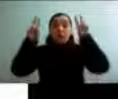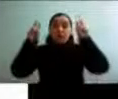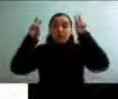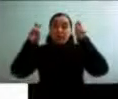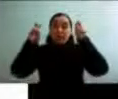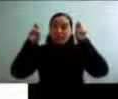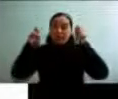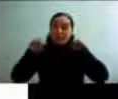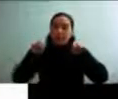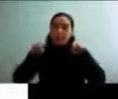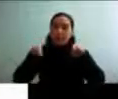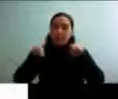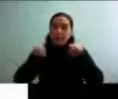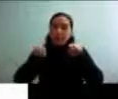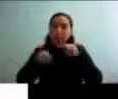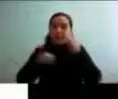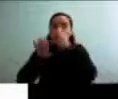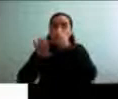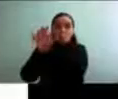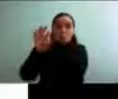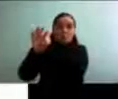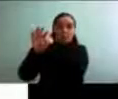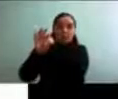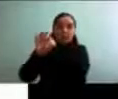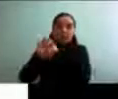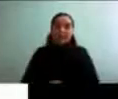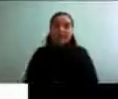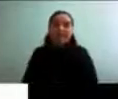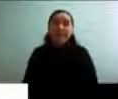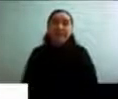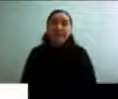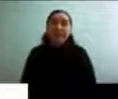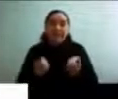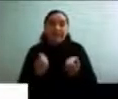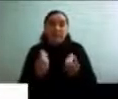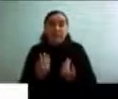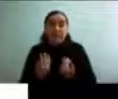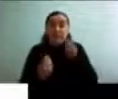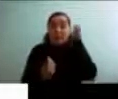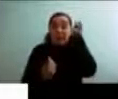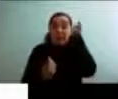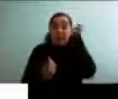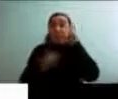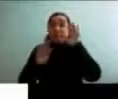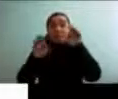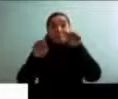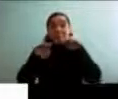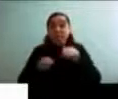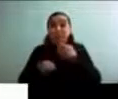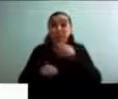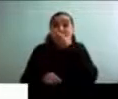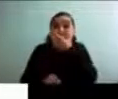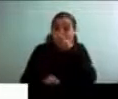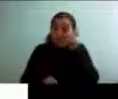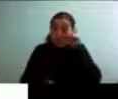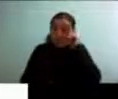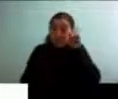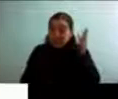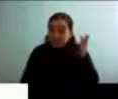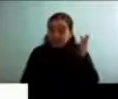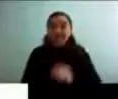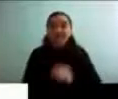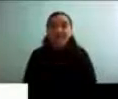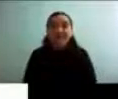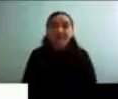a este webinar. Así que se me ocurrió seguir con el tema de las frutas. Así que,